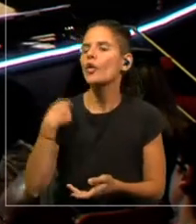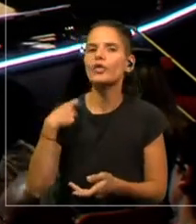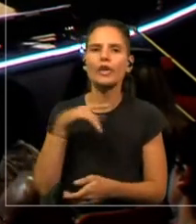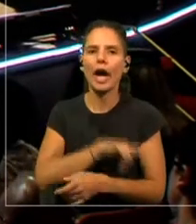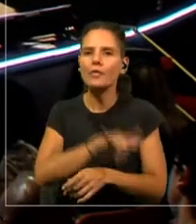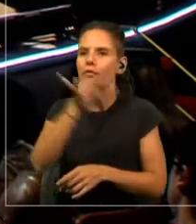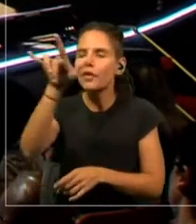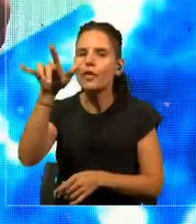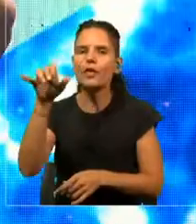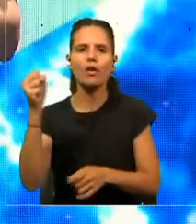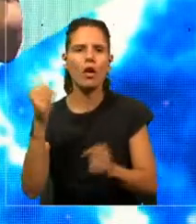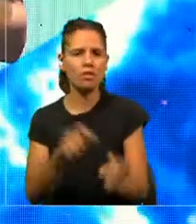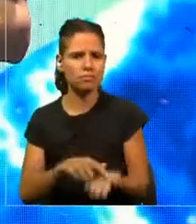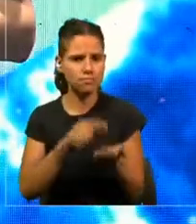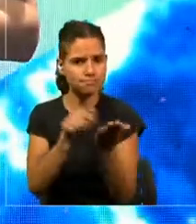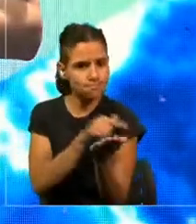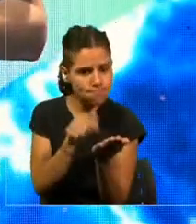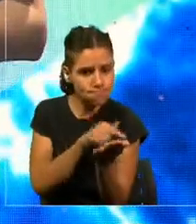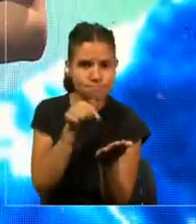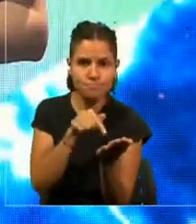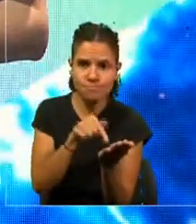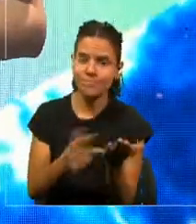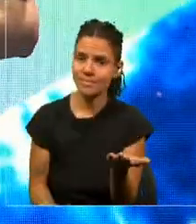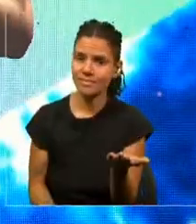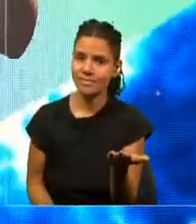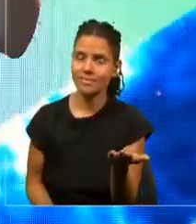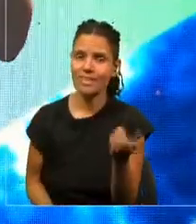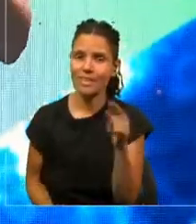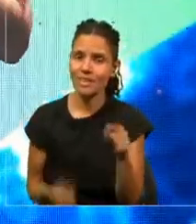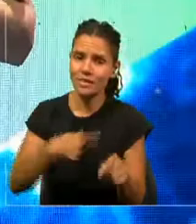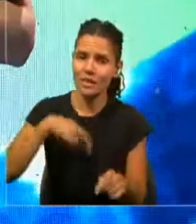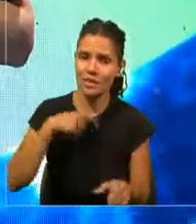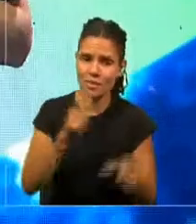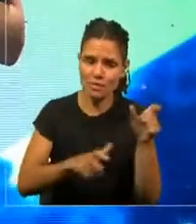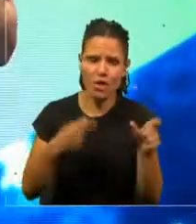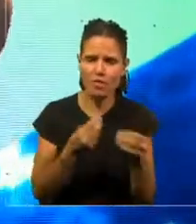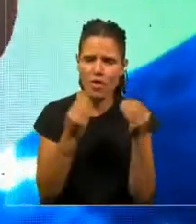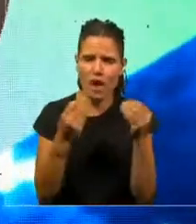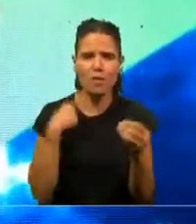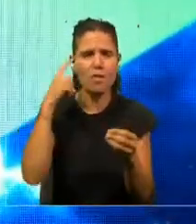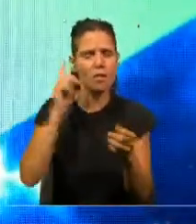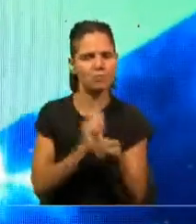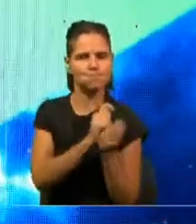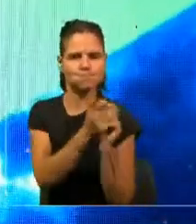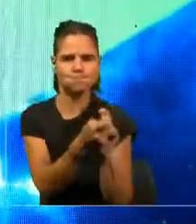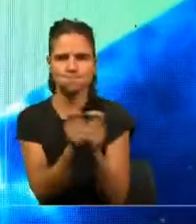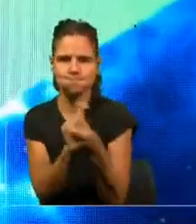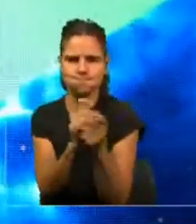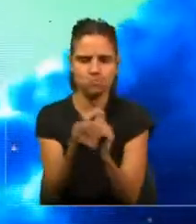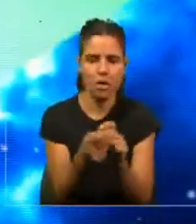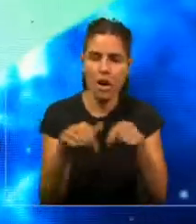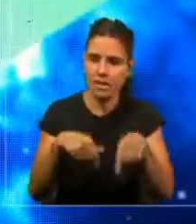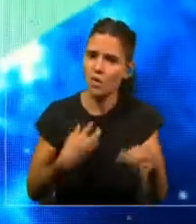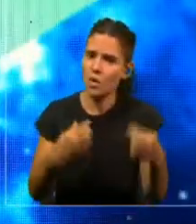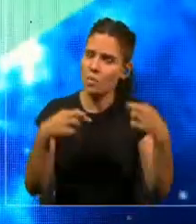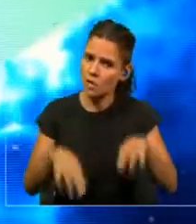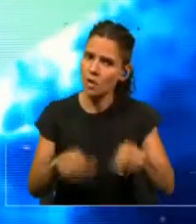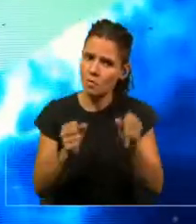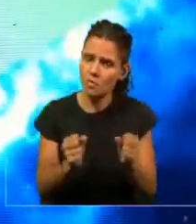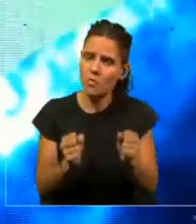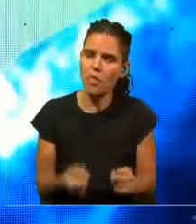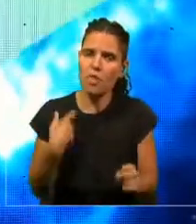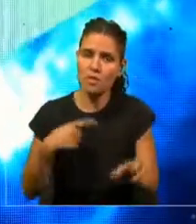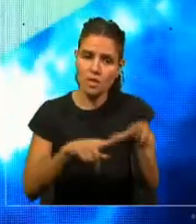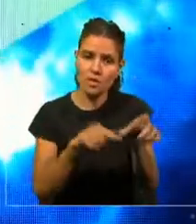el smartphone, realmente somos muy buenos los humanos para adaptarnos. Y yo creo que tenemos una muy buena oportunidad de tomar esa tecnología